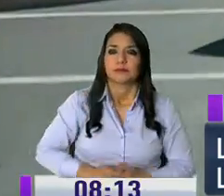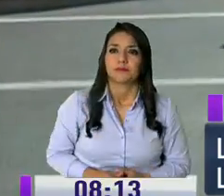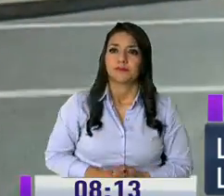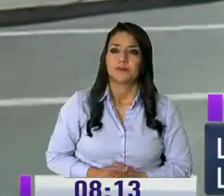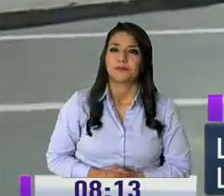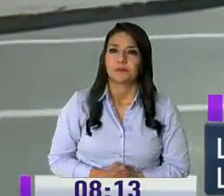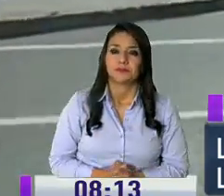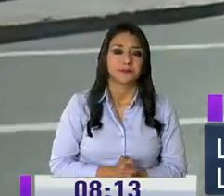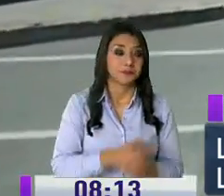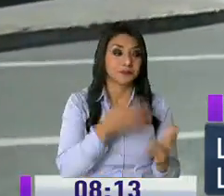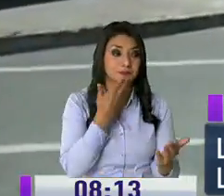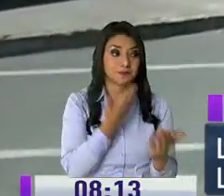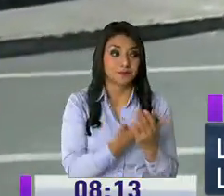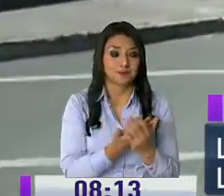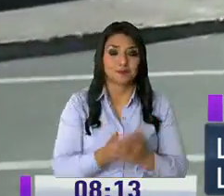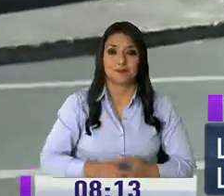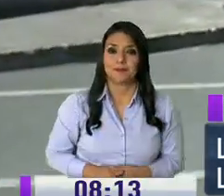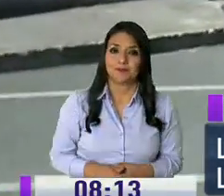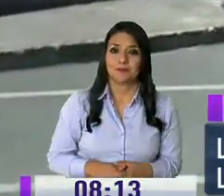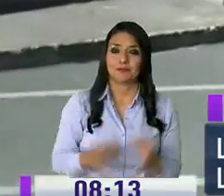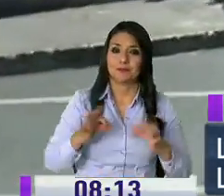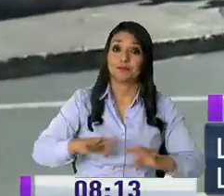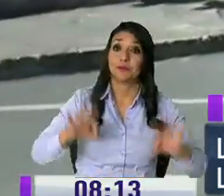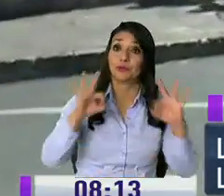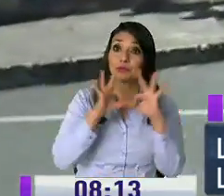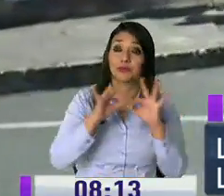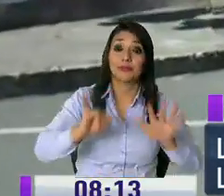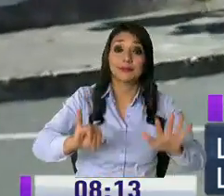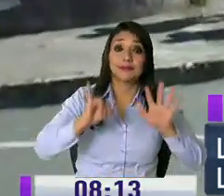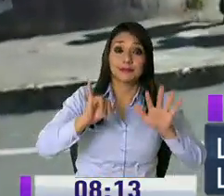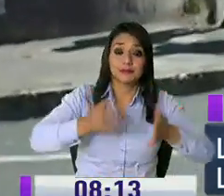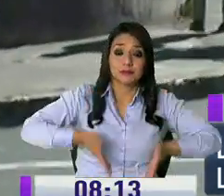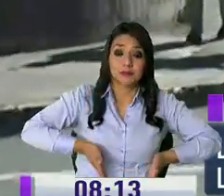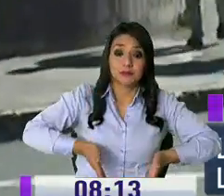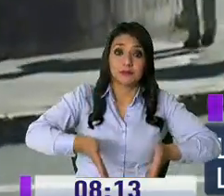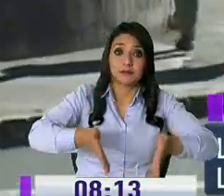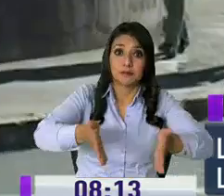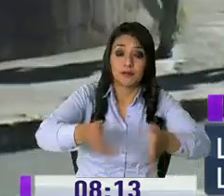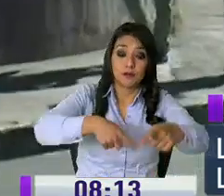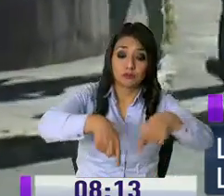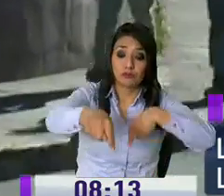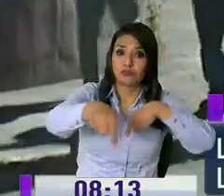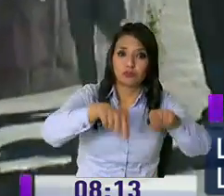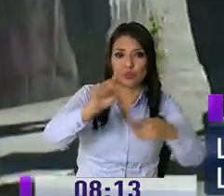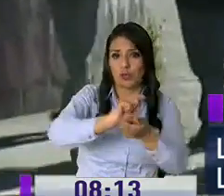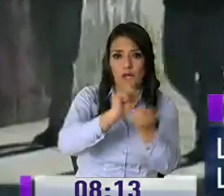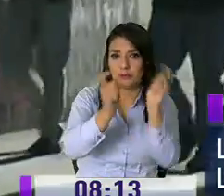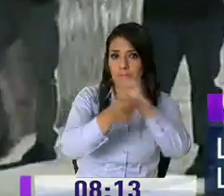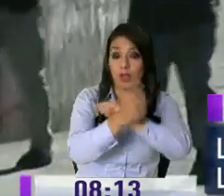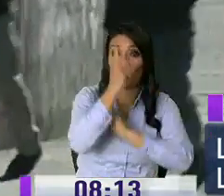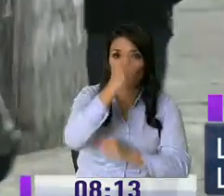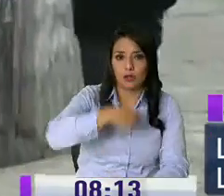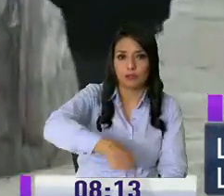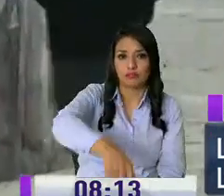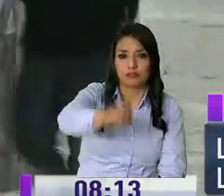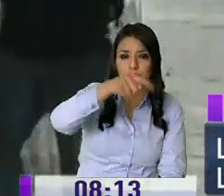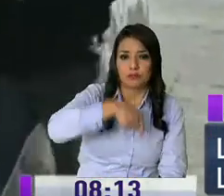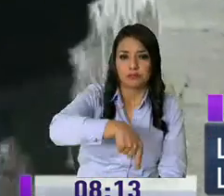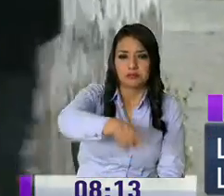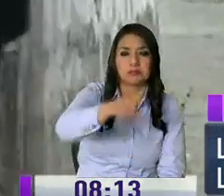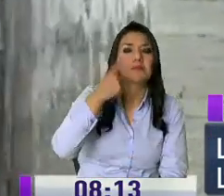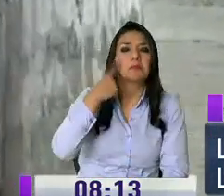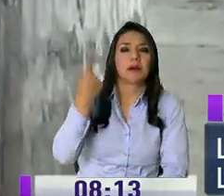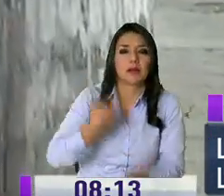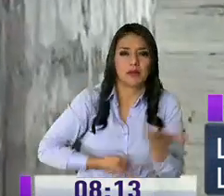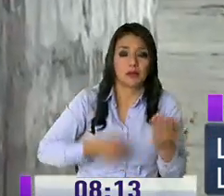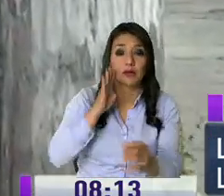Le agradezco infinitamente tomar en cuenta entonces estas seis vías que cambiaron de sentido precisamente según han dicho las autoridades para mejorar